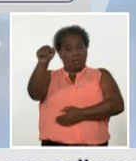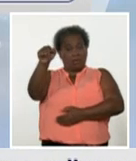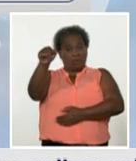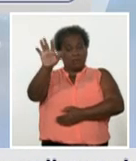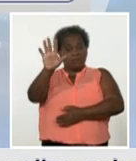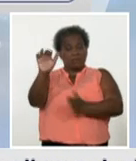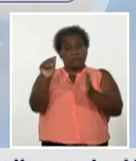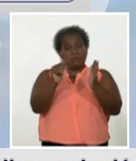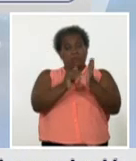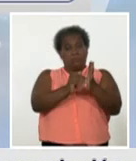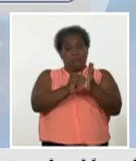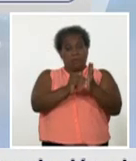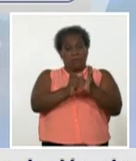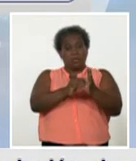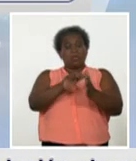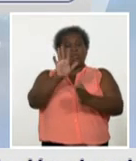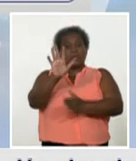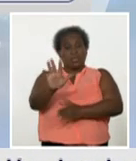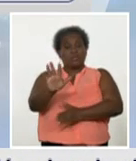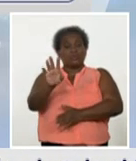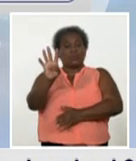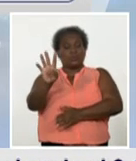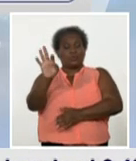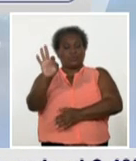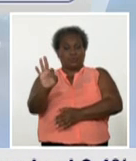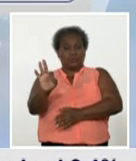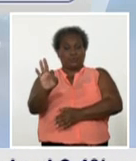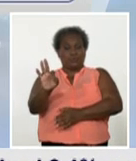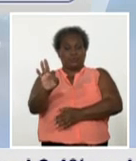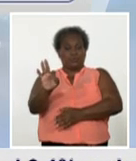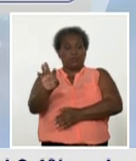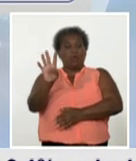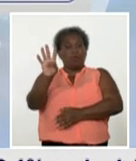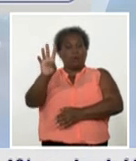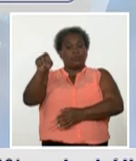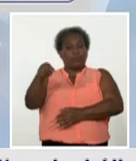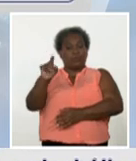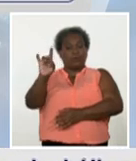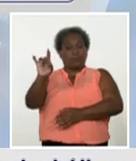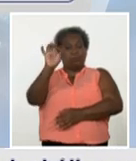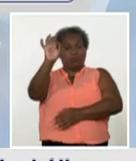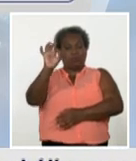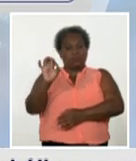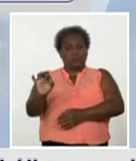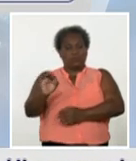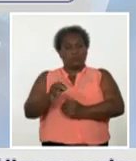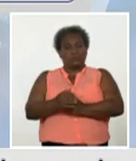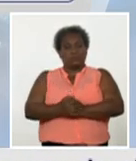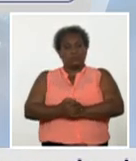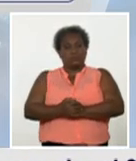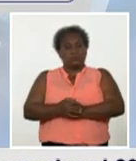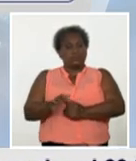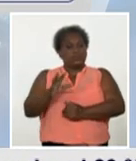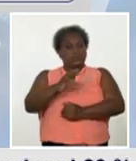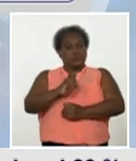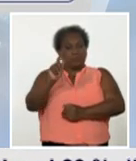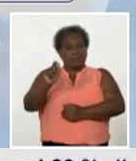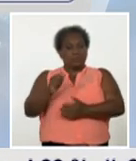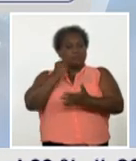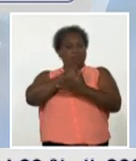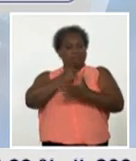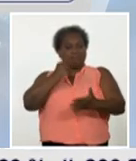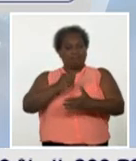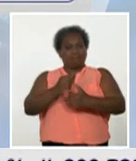mil 548 estamos hablando del 4,9 por ciento de todos los casos diagnosticados